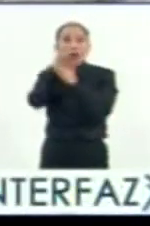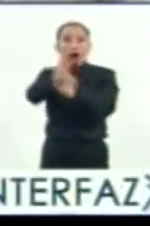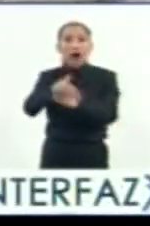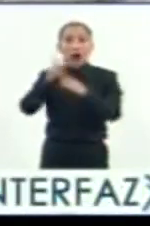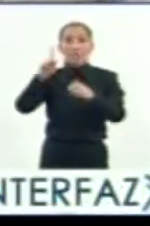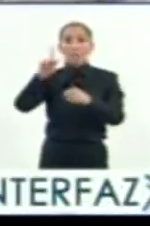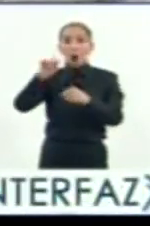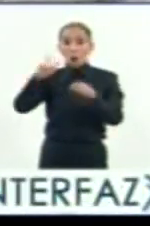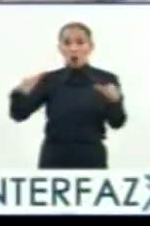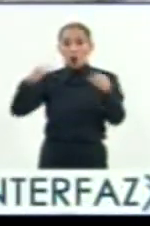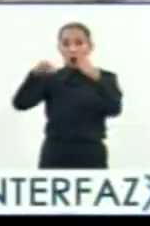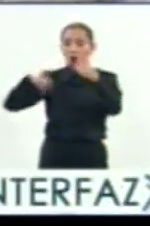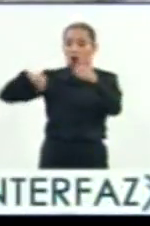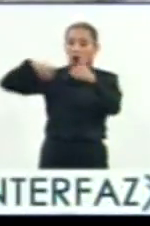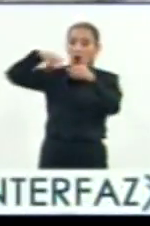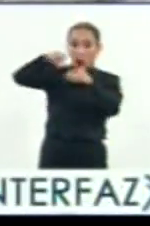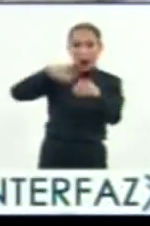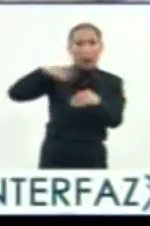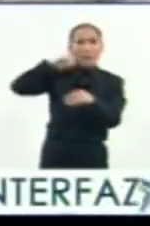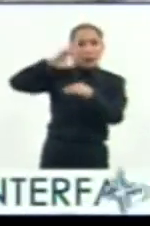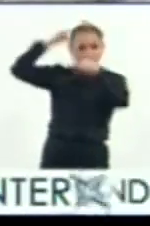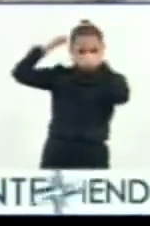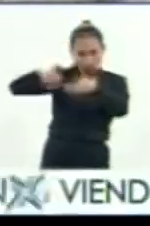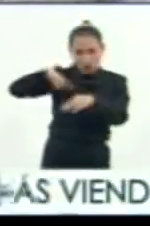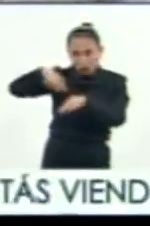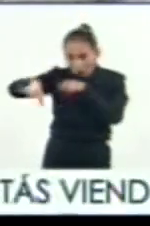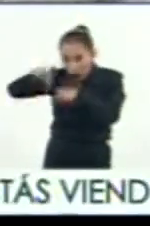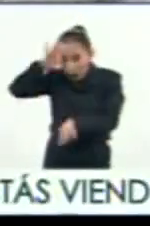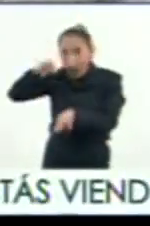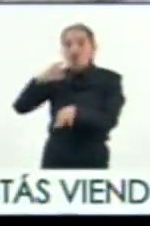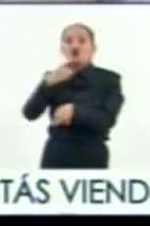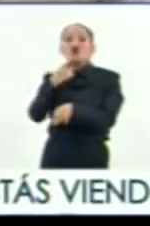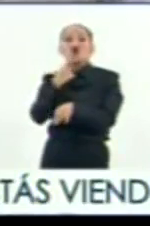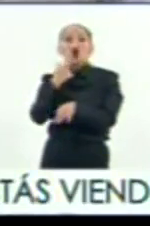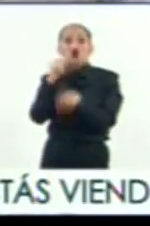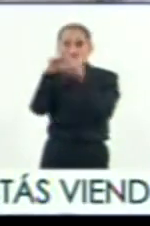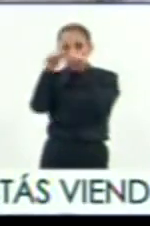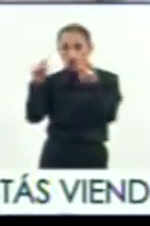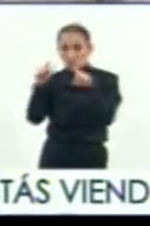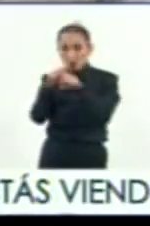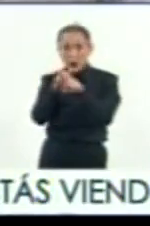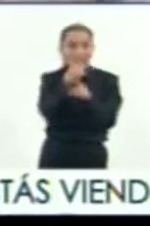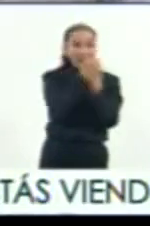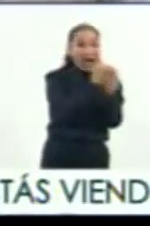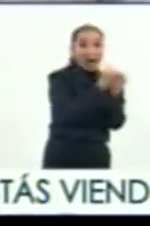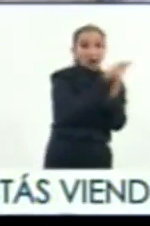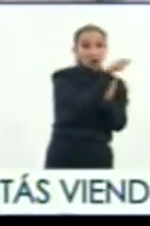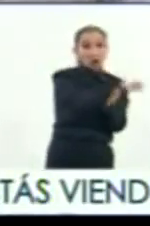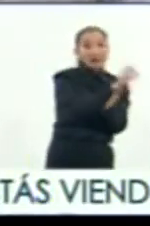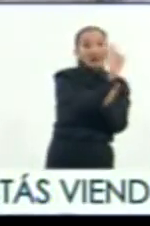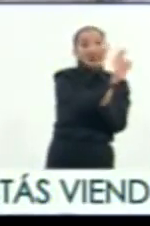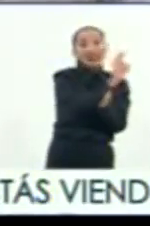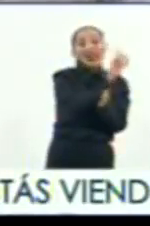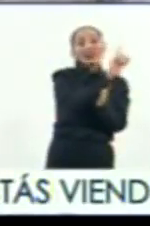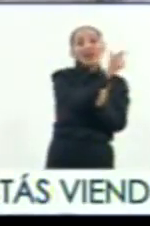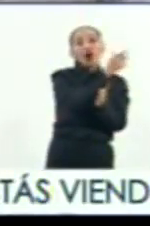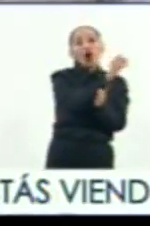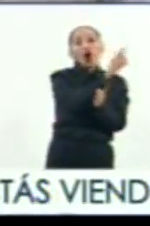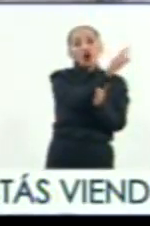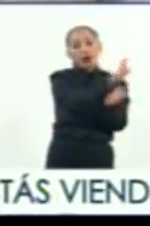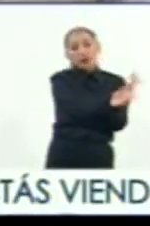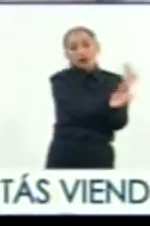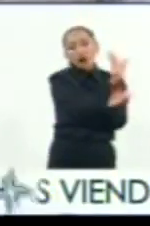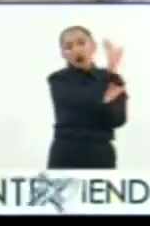cumbre del Popocatépetl. Hemos encontrado evidencia arqueológica en los triángulos rojos y la azul es posiblemente la que sigue Diego de Ordaz